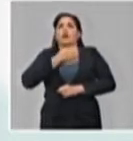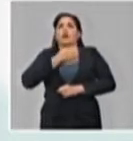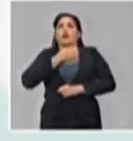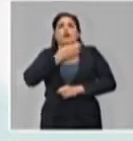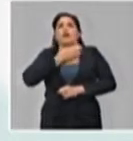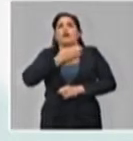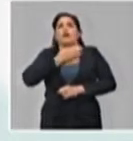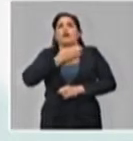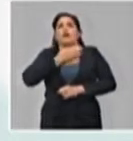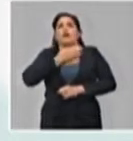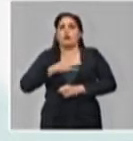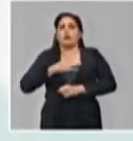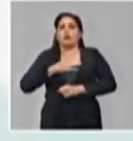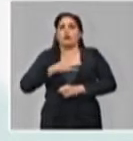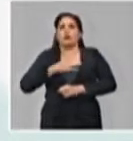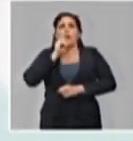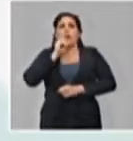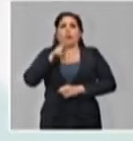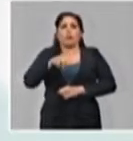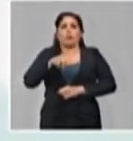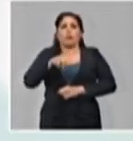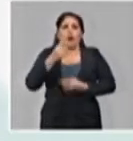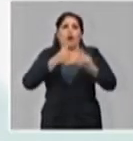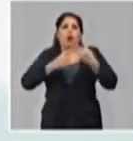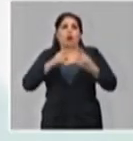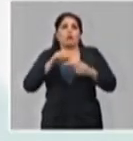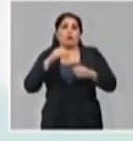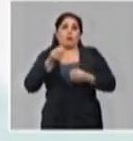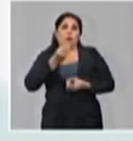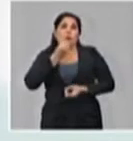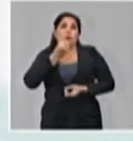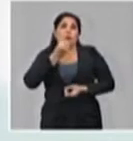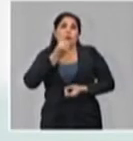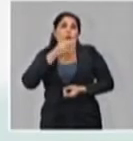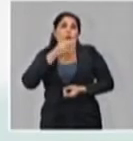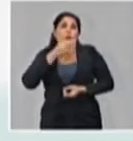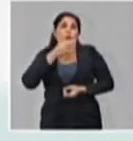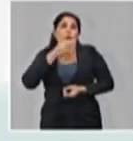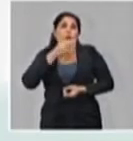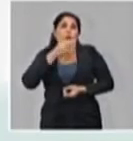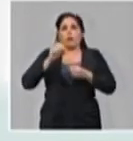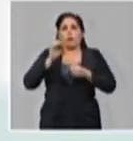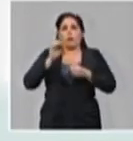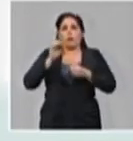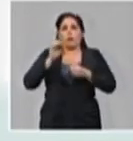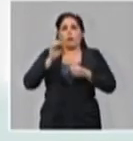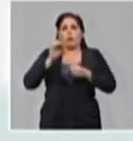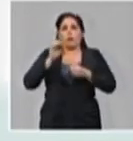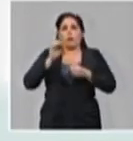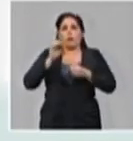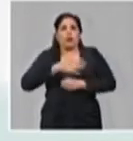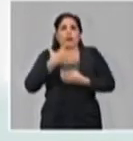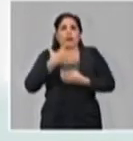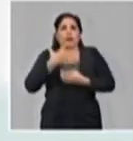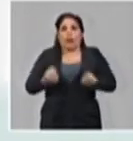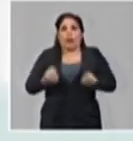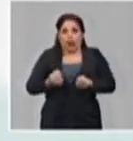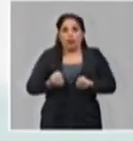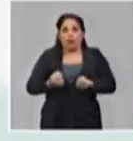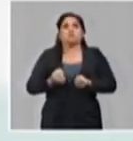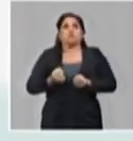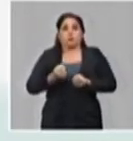garganta, esputo, que puede ser productivo, aún cuando se habla de que al inicio la tos que predomina seca,